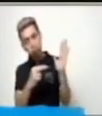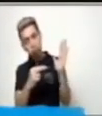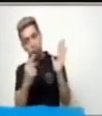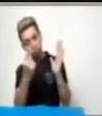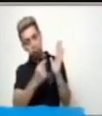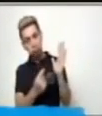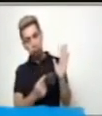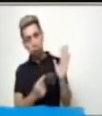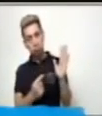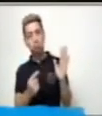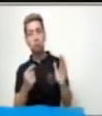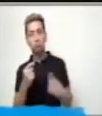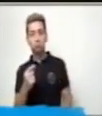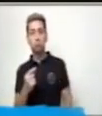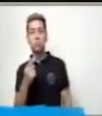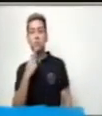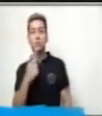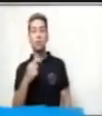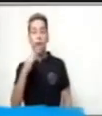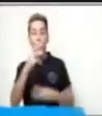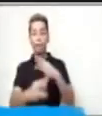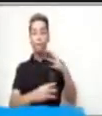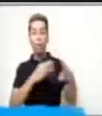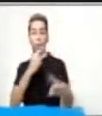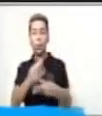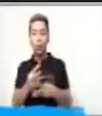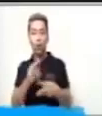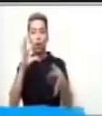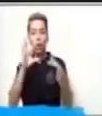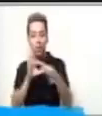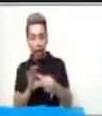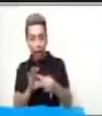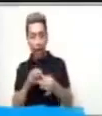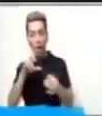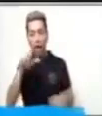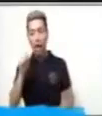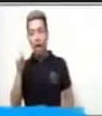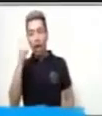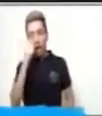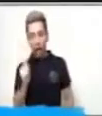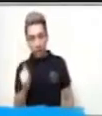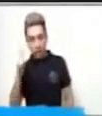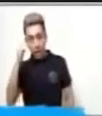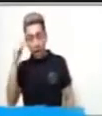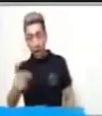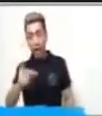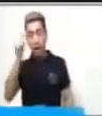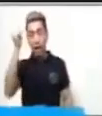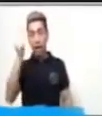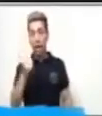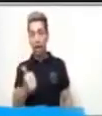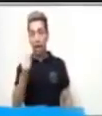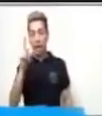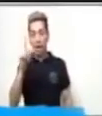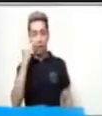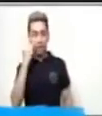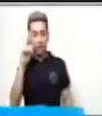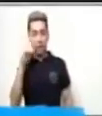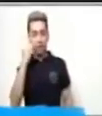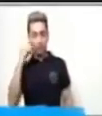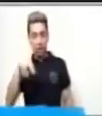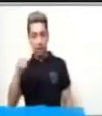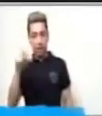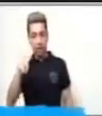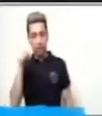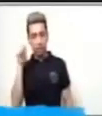El mundo de las adivinanzas. Observa. Observa. Menciona en tu casa